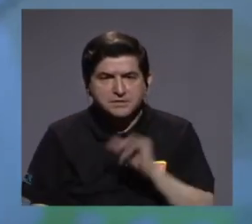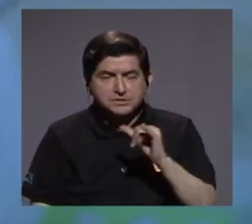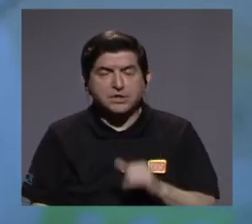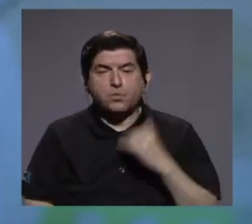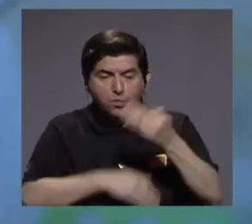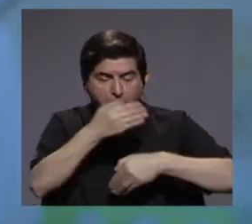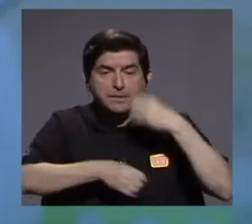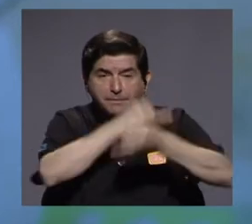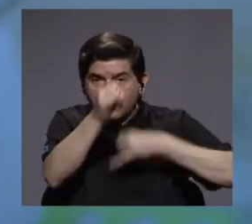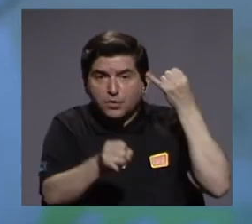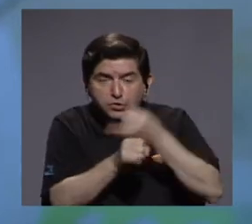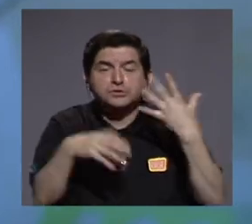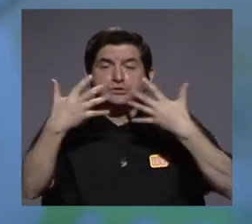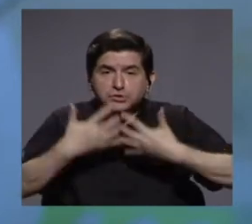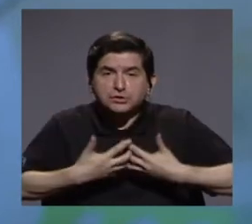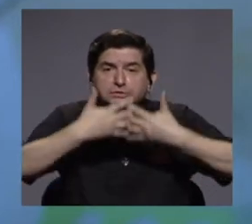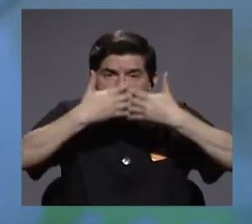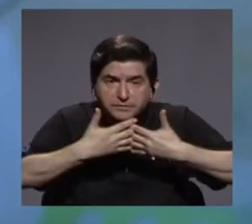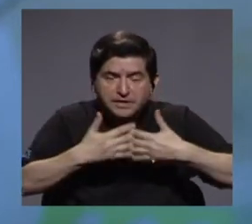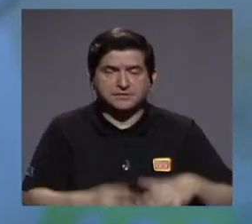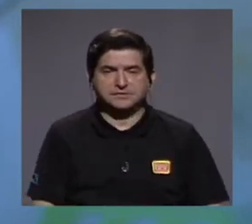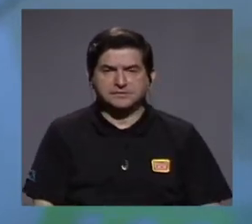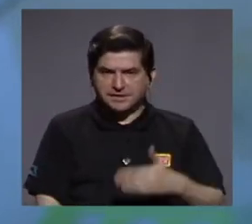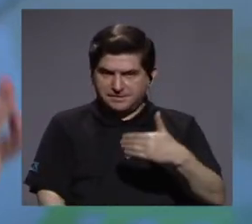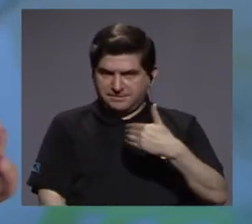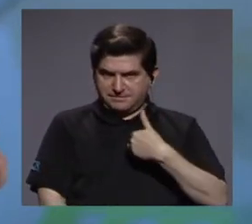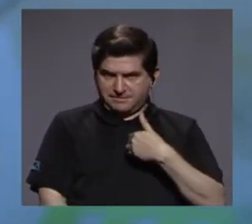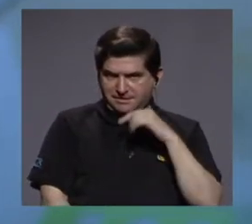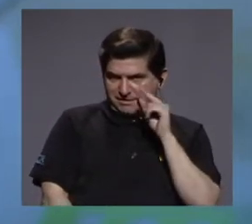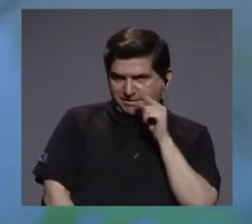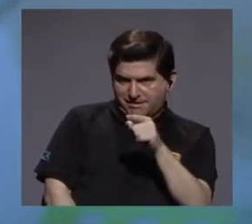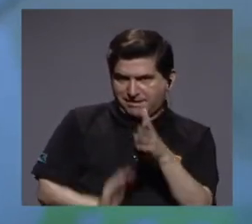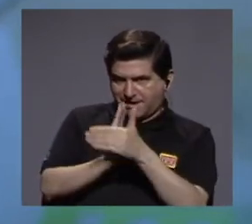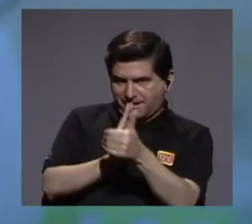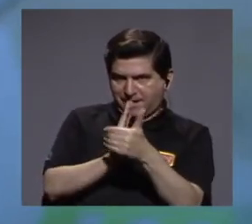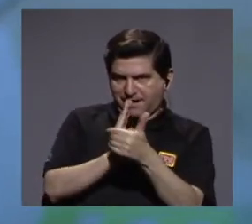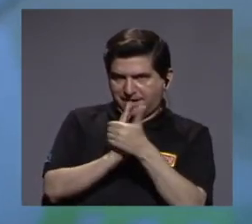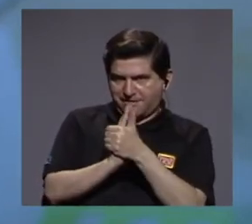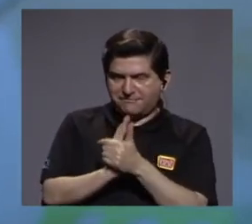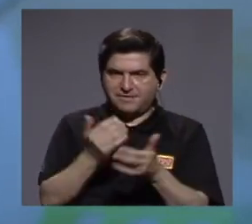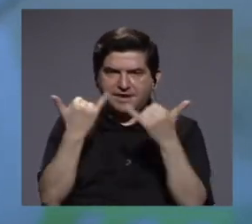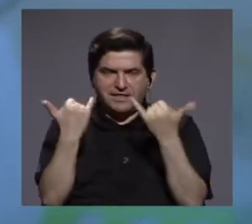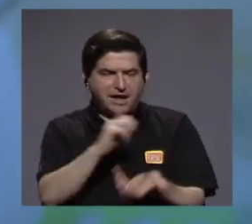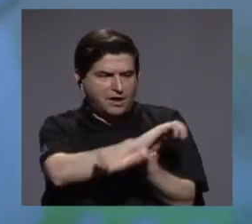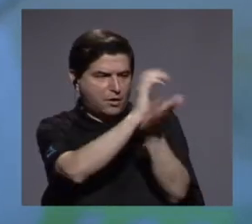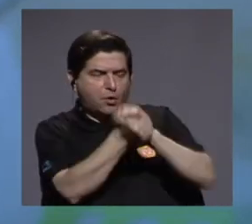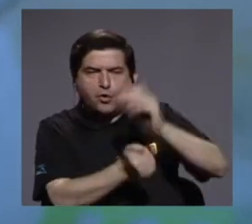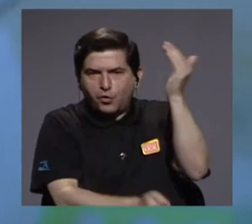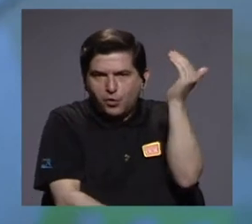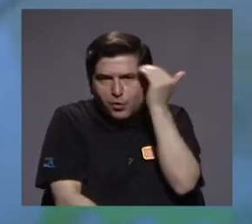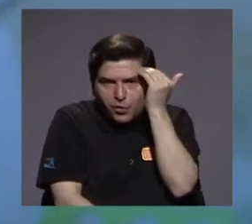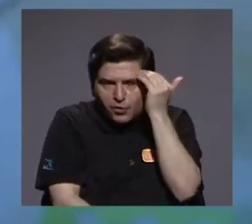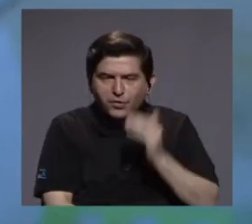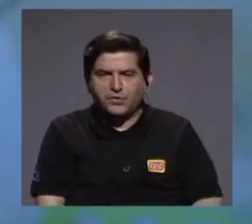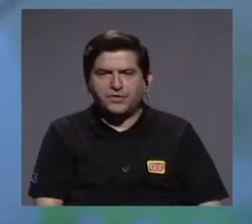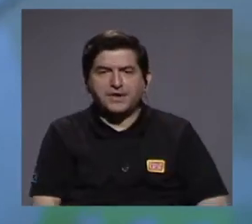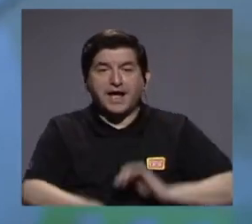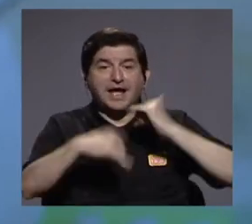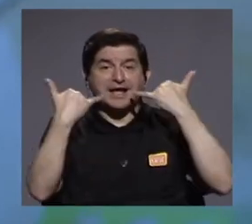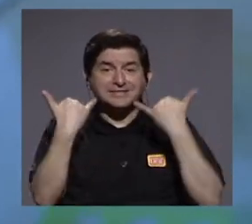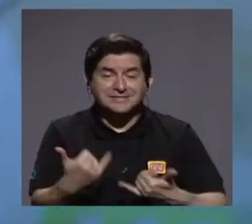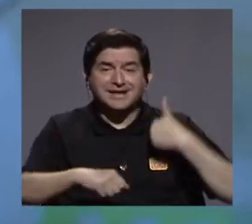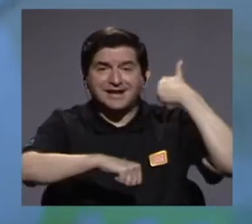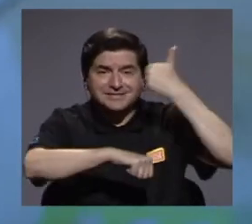internacionalización de empresas, para poder tener que ese talento que transformamos en conocimiento constituido